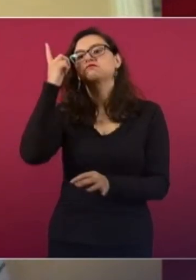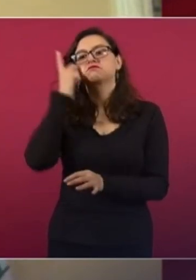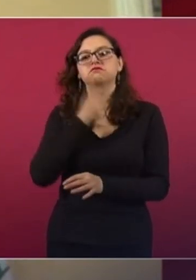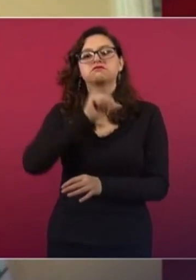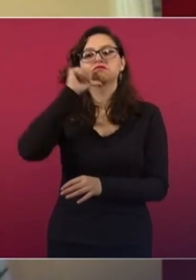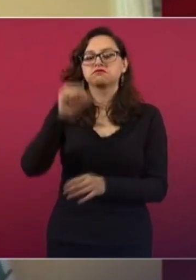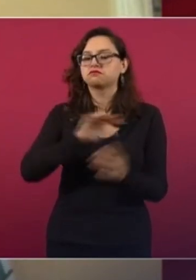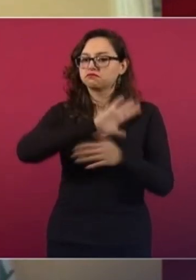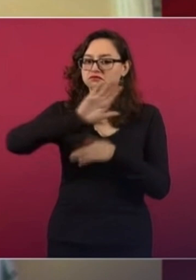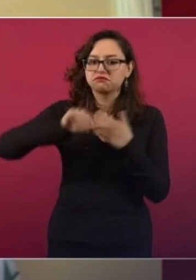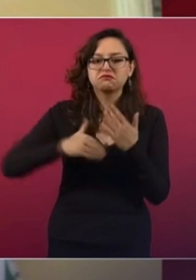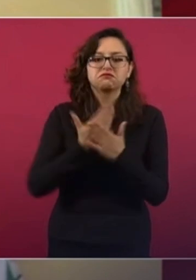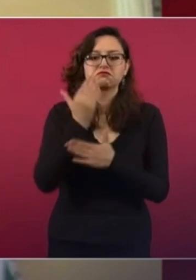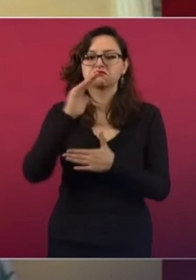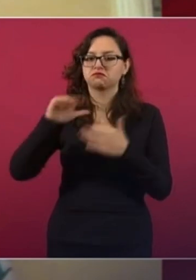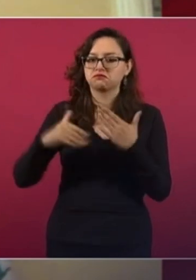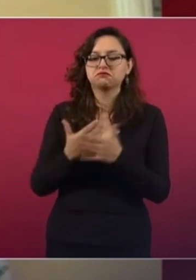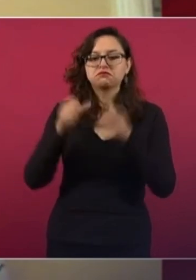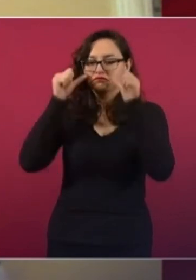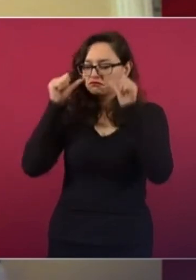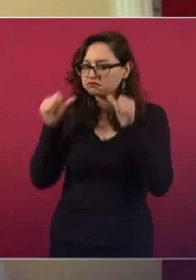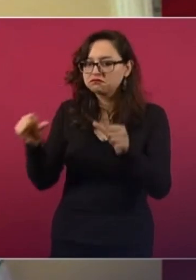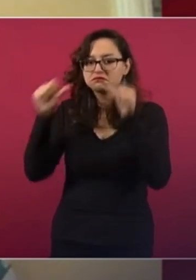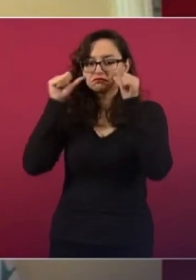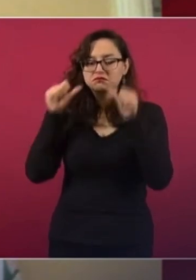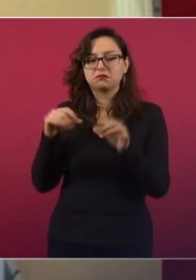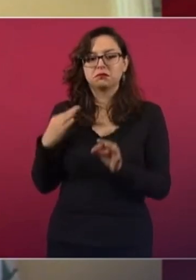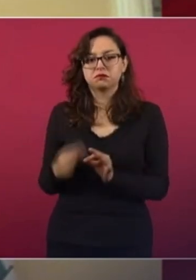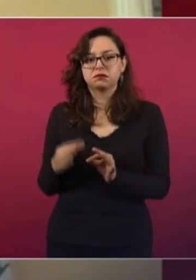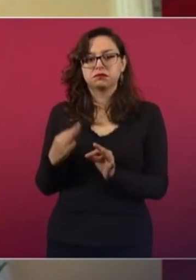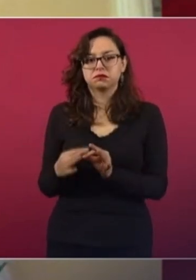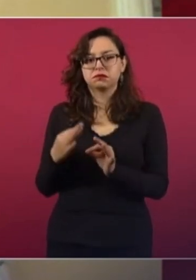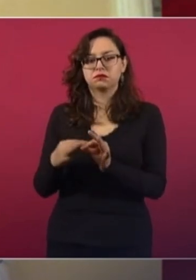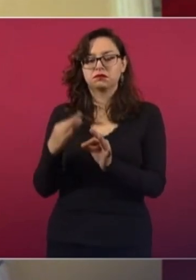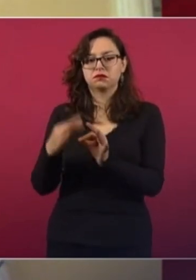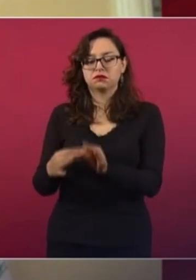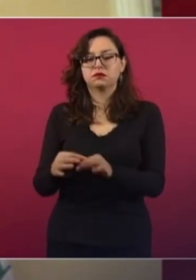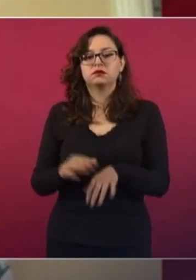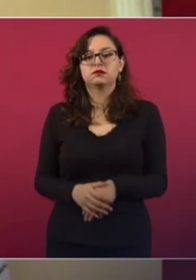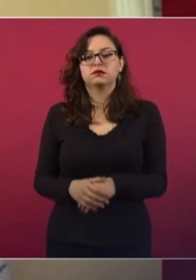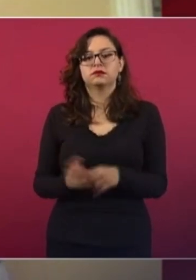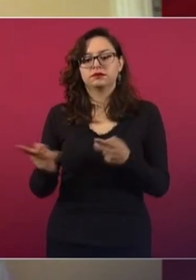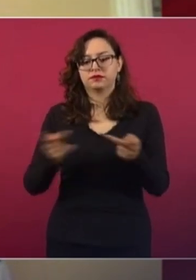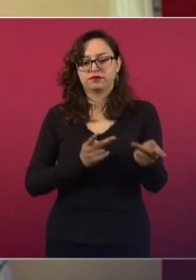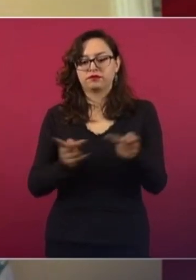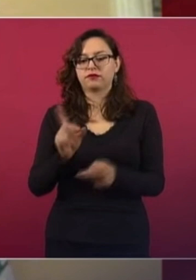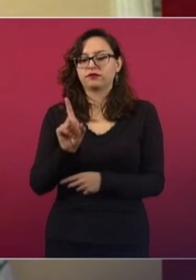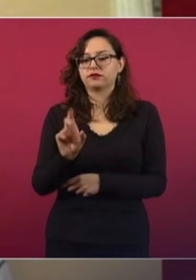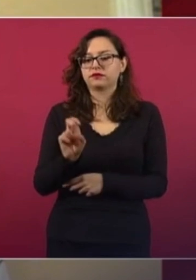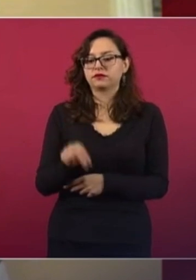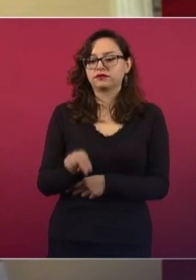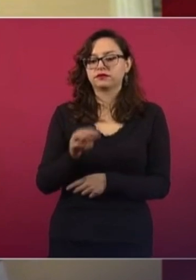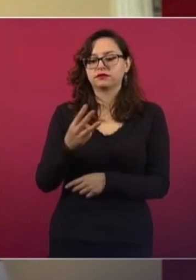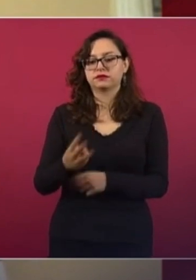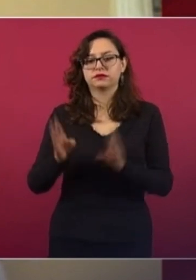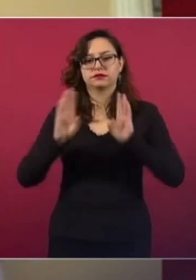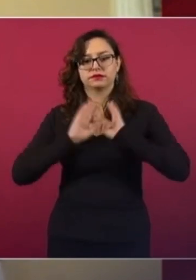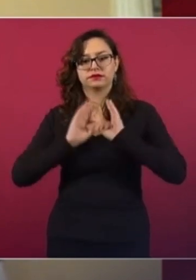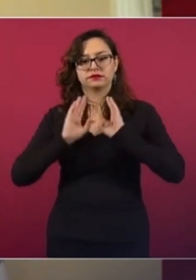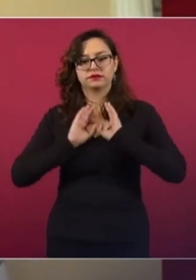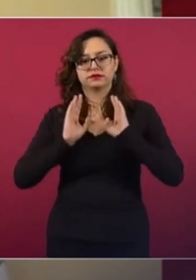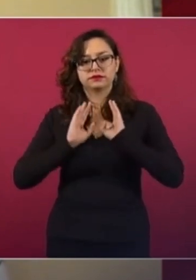noche y de manera ininterrumpida. Está desplegado el plan DN-III, evidentemente